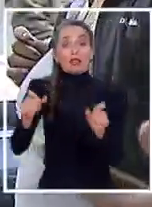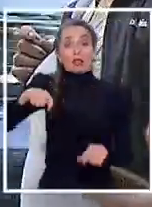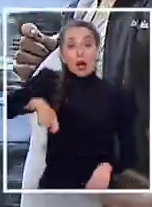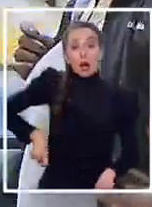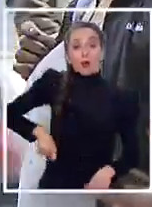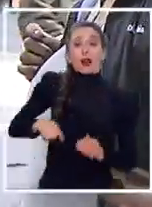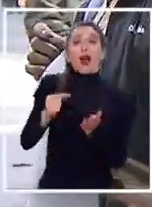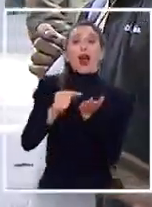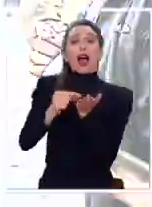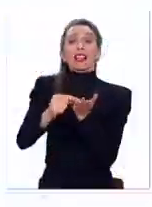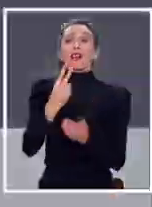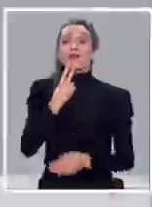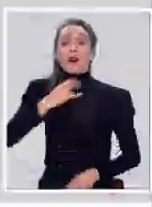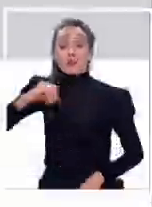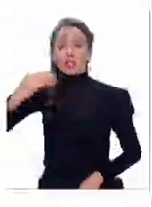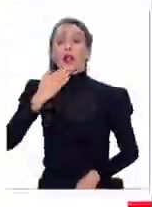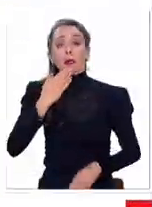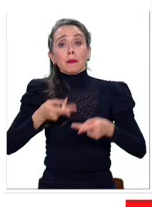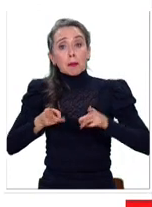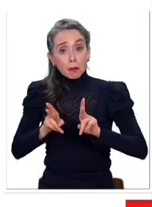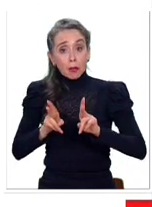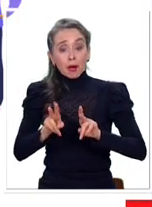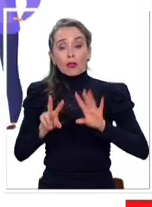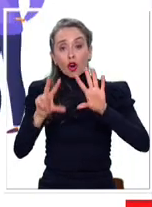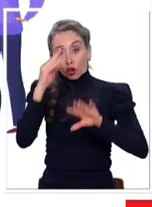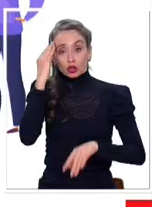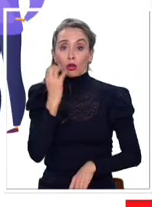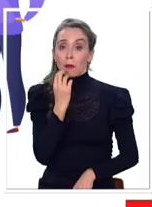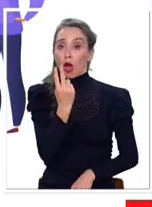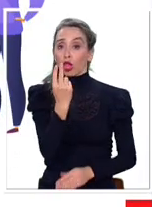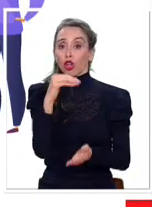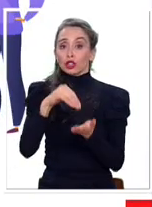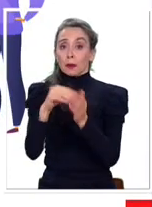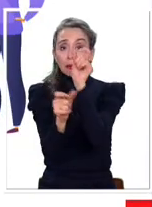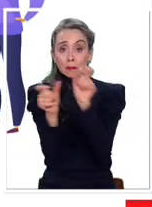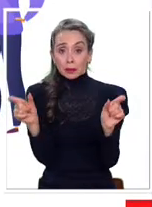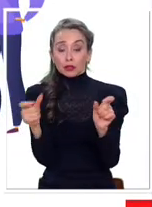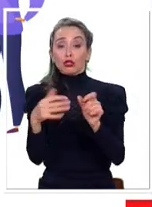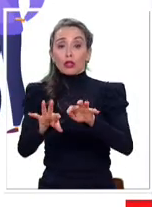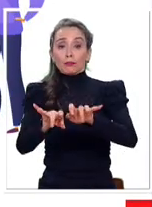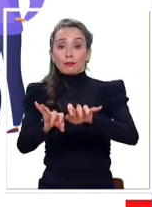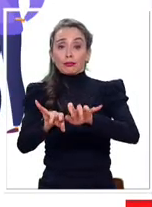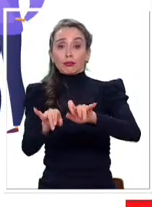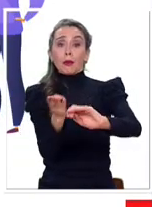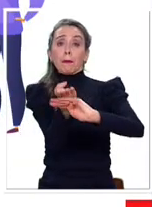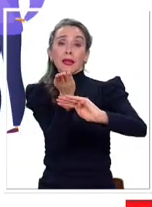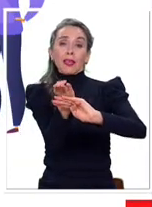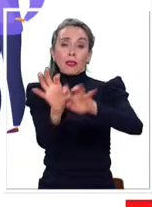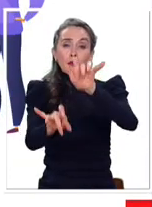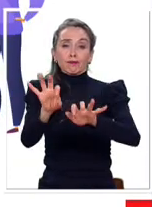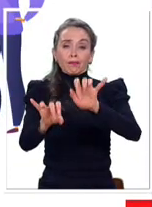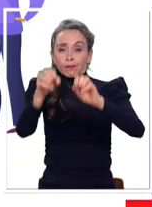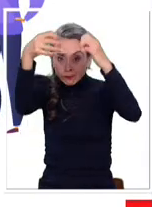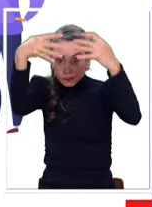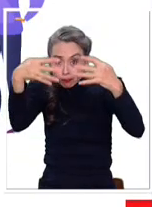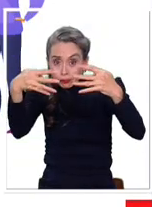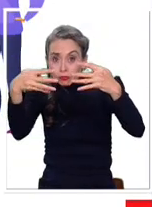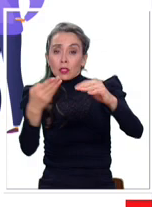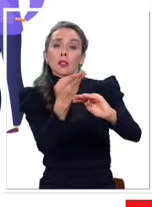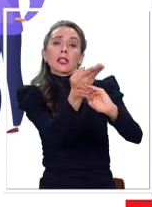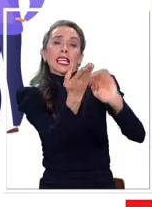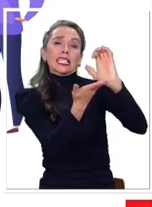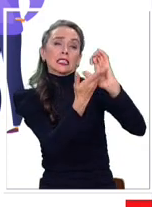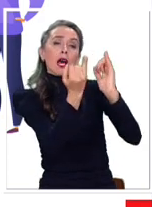por renta vitalicia. Desde el 8 de mayo, casi 12.000 personas han ingresado sus solicitudes que se traducen en